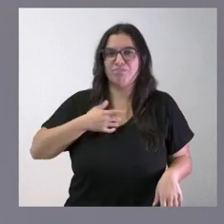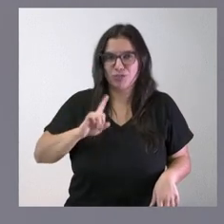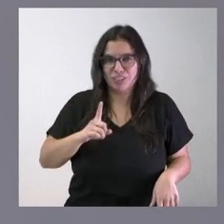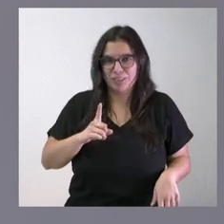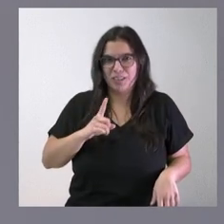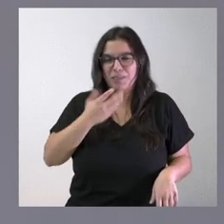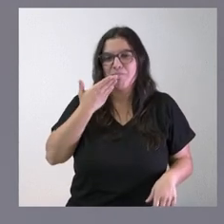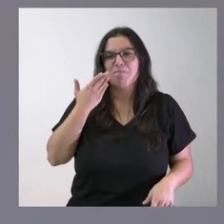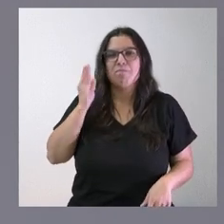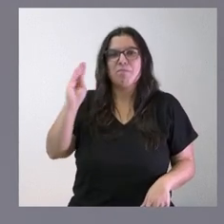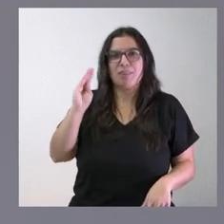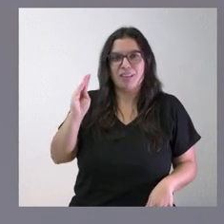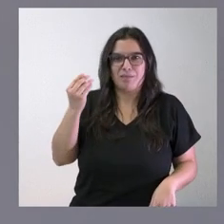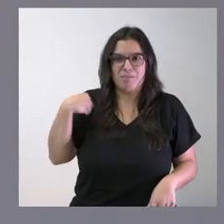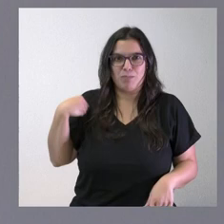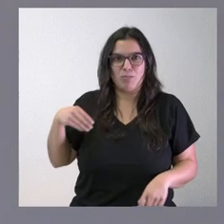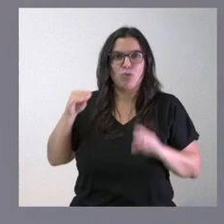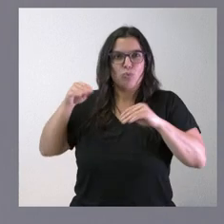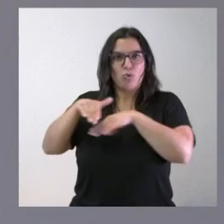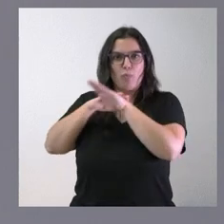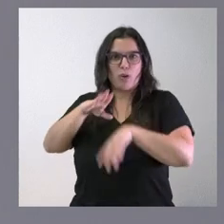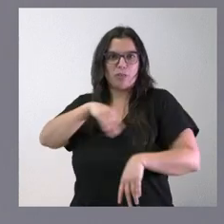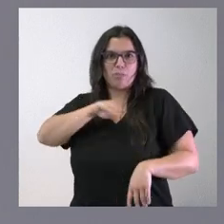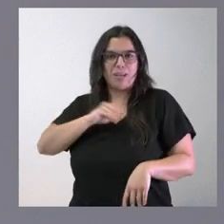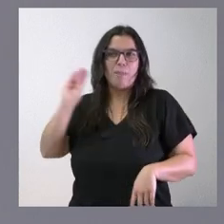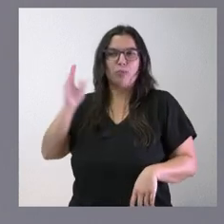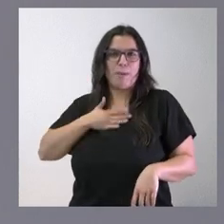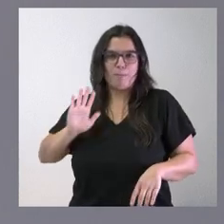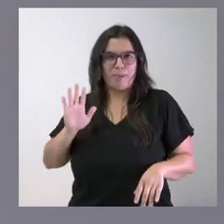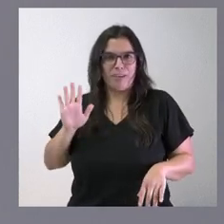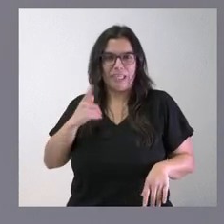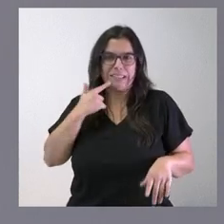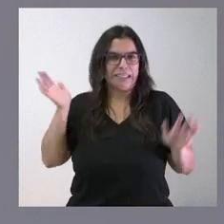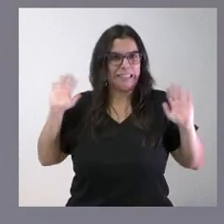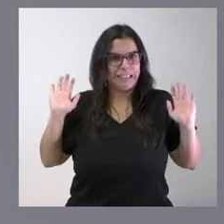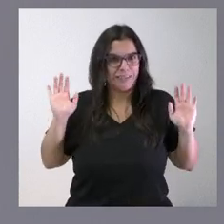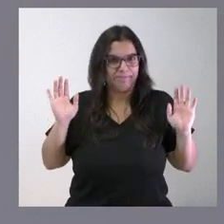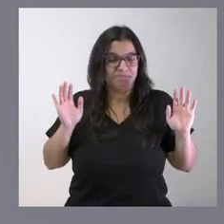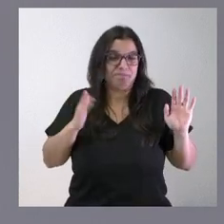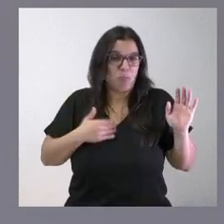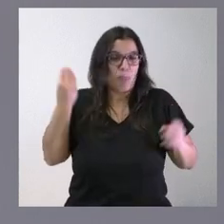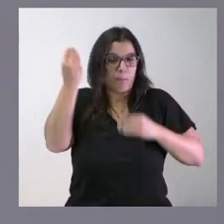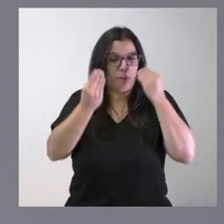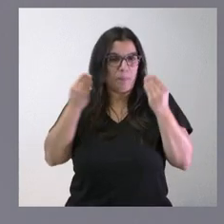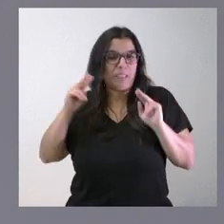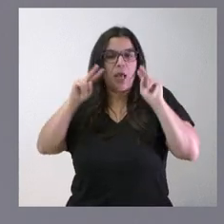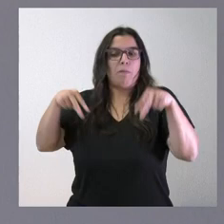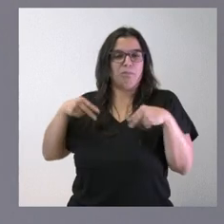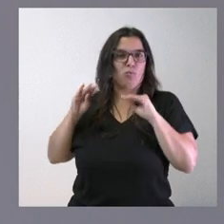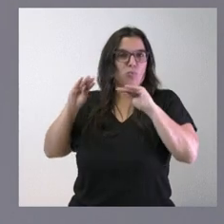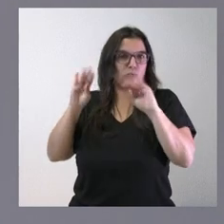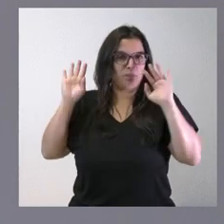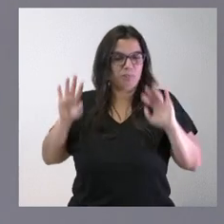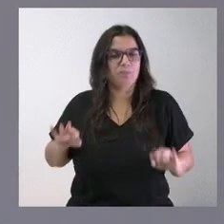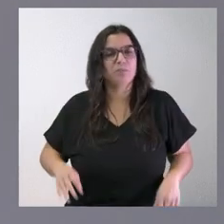opinión sobre miembros del Gobierno de España y por tanto quizás es una reflexión que también tendría que hacer los proponentes de esa